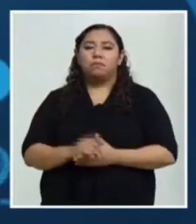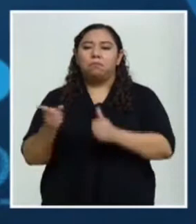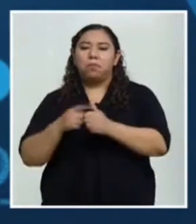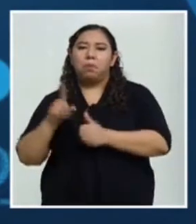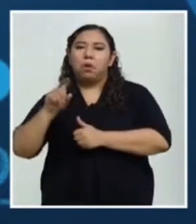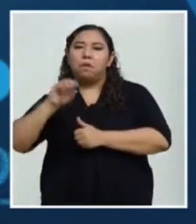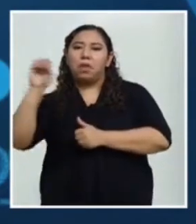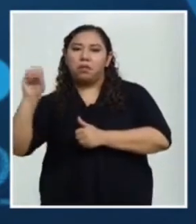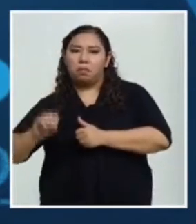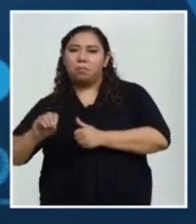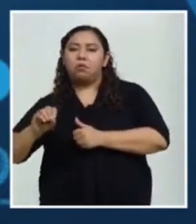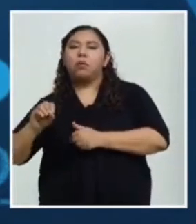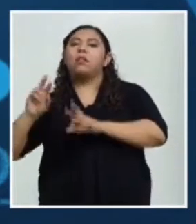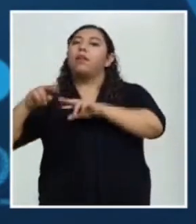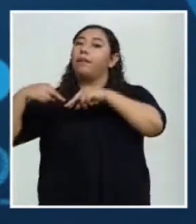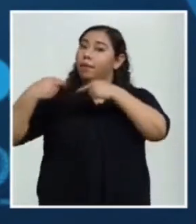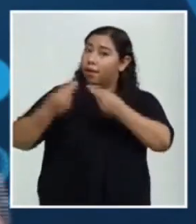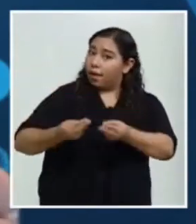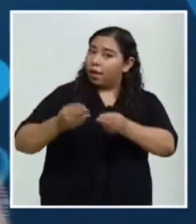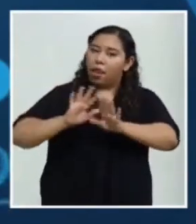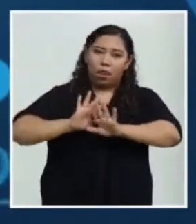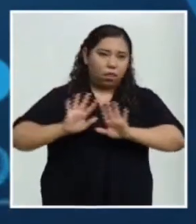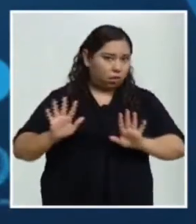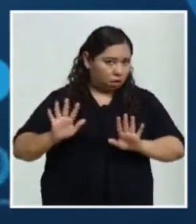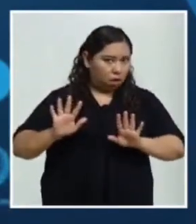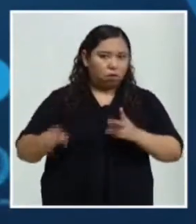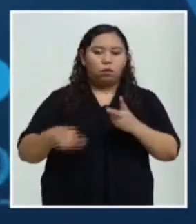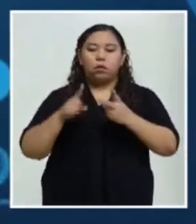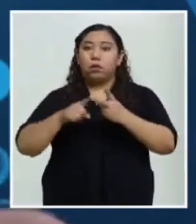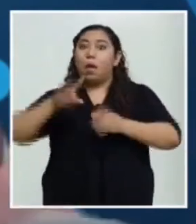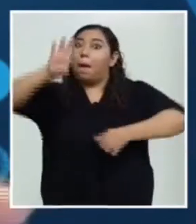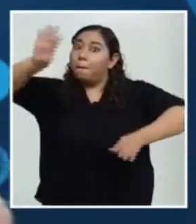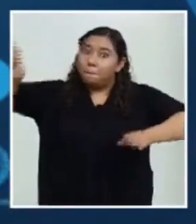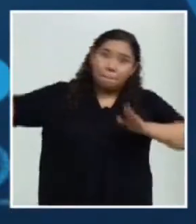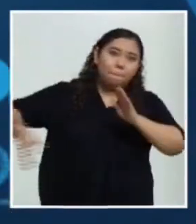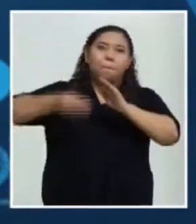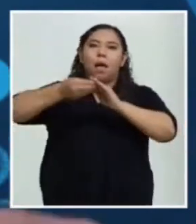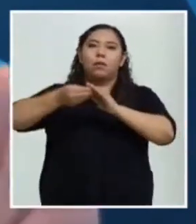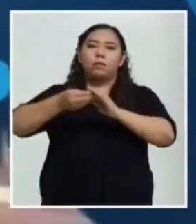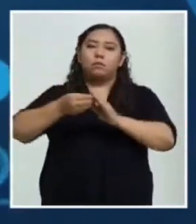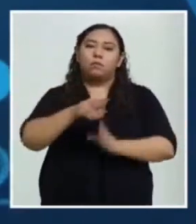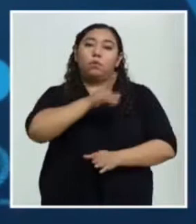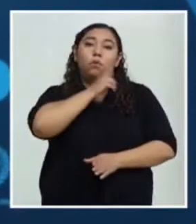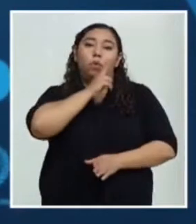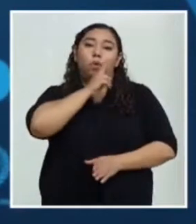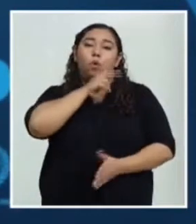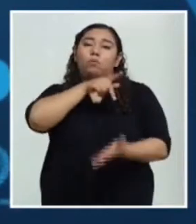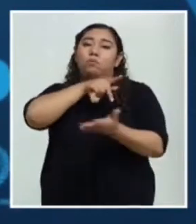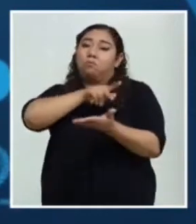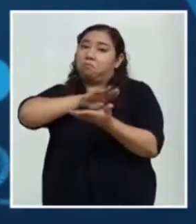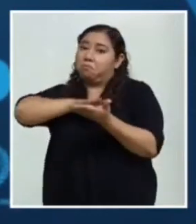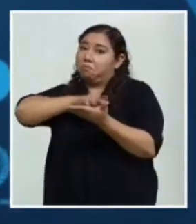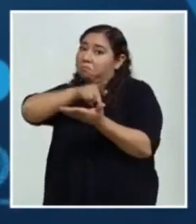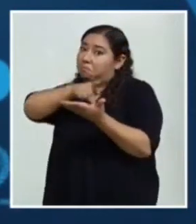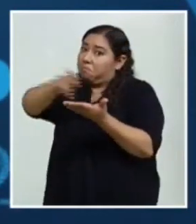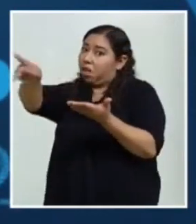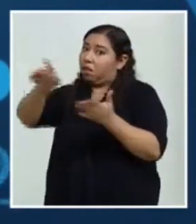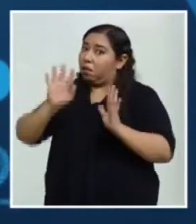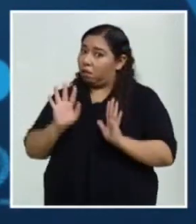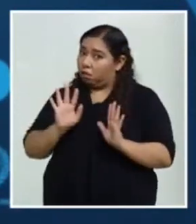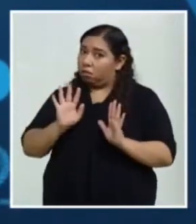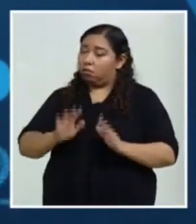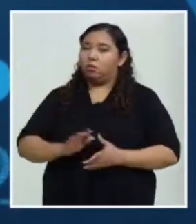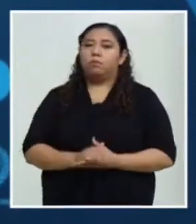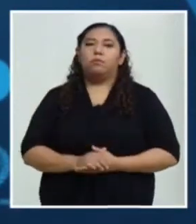Entonces, ahí estamos. Y esos 20% es lo que ya está comprometido, ya está garantizado, pero queremos